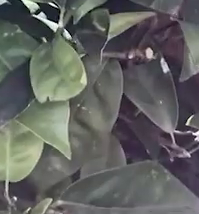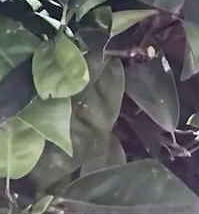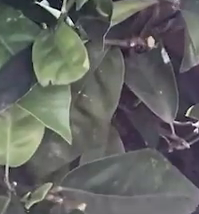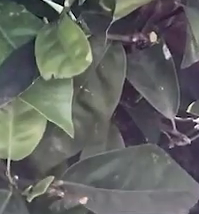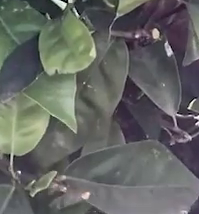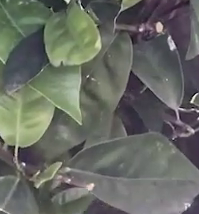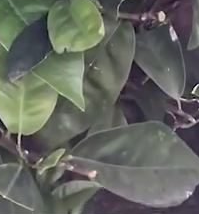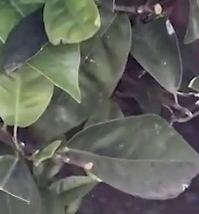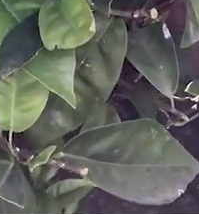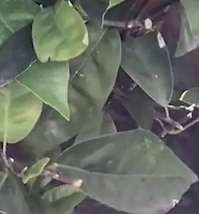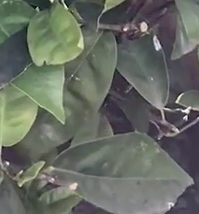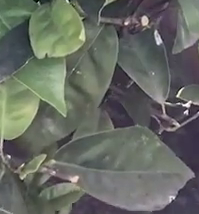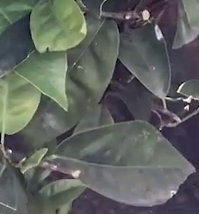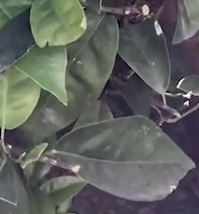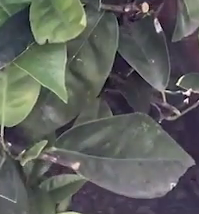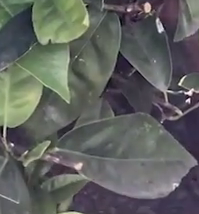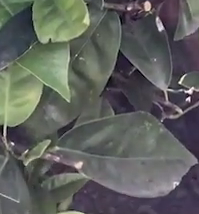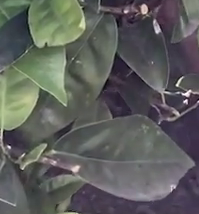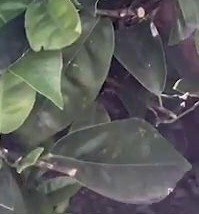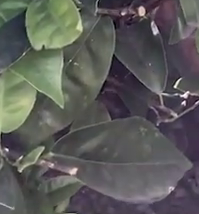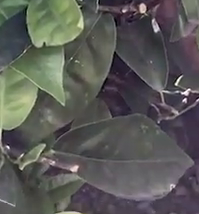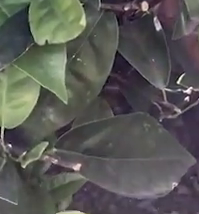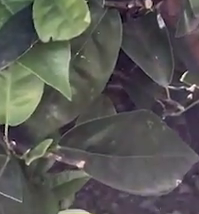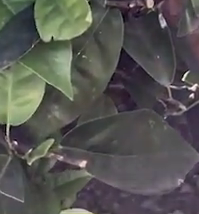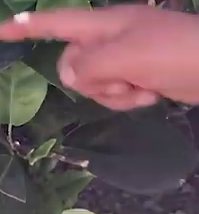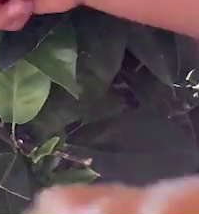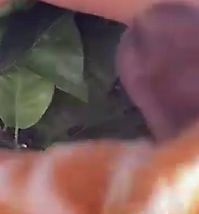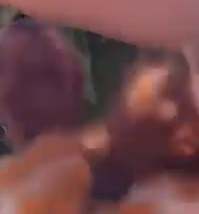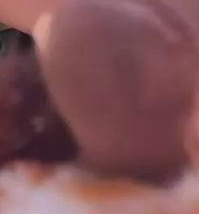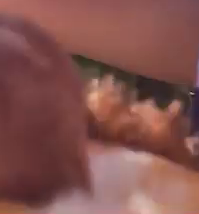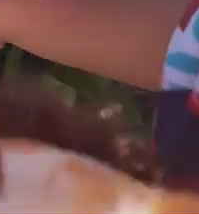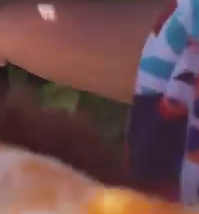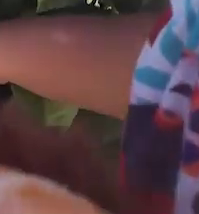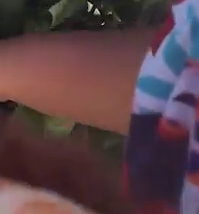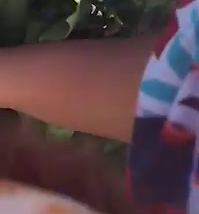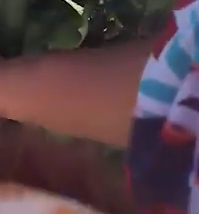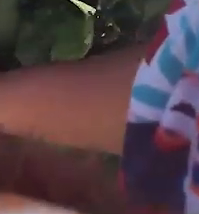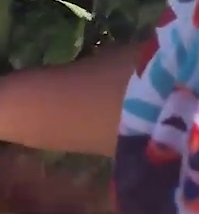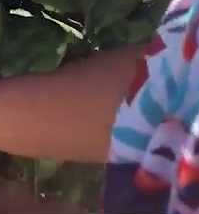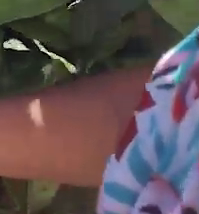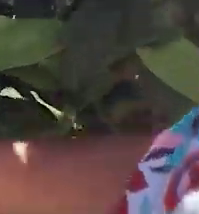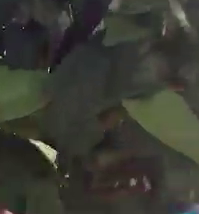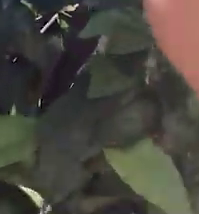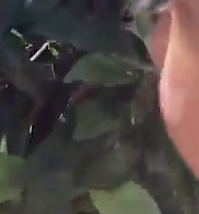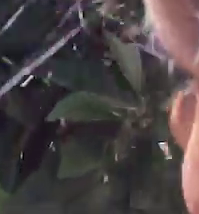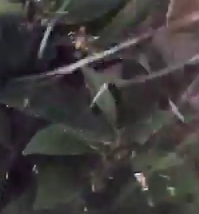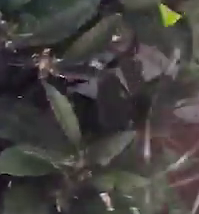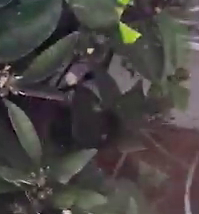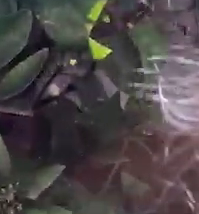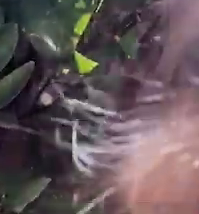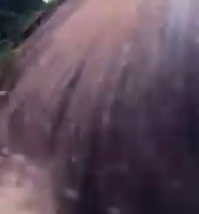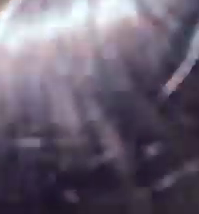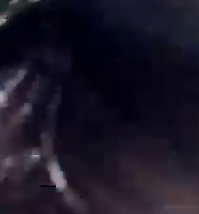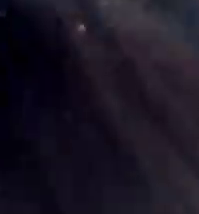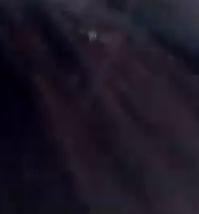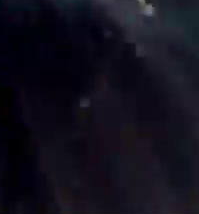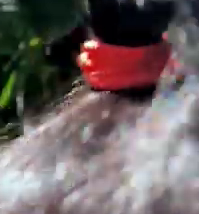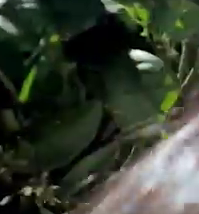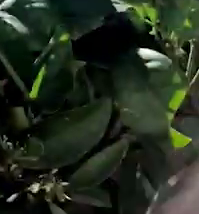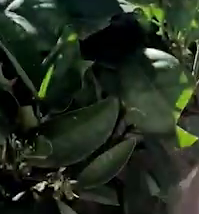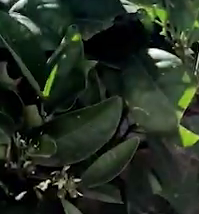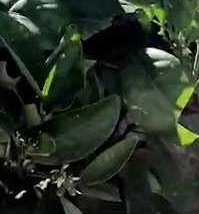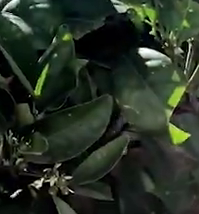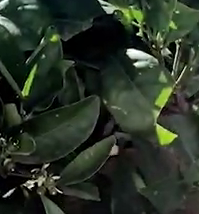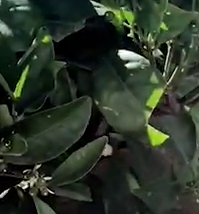¿Dónde está la flor de la mandarina? Está en el árbol de la mandarina. ¿Y dónde hay un fruto?